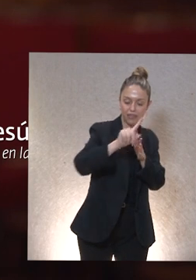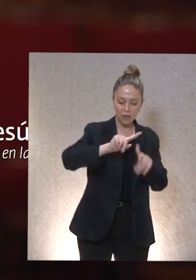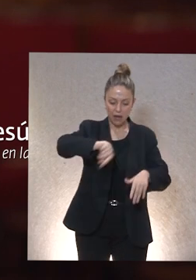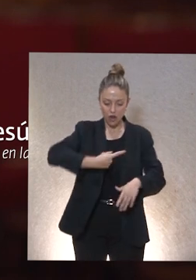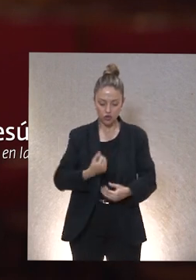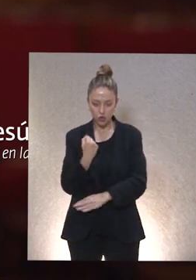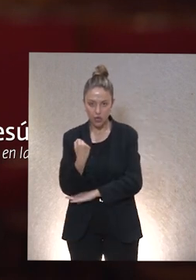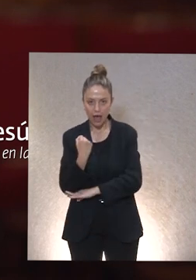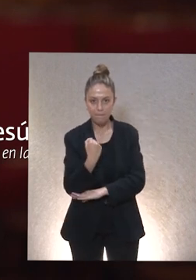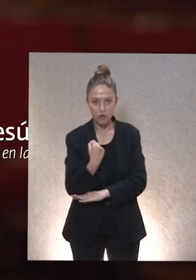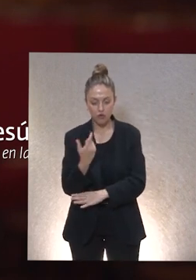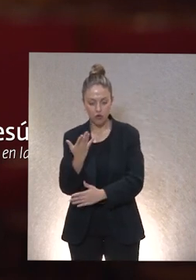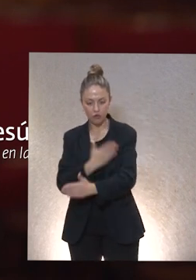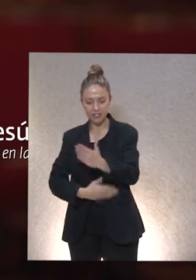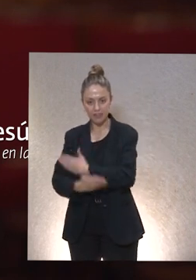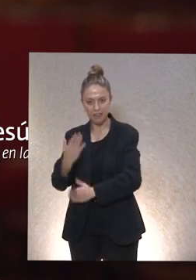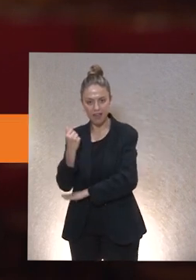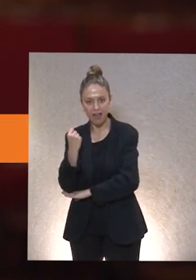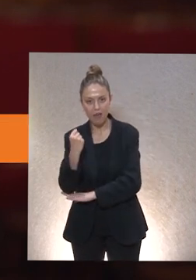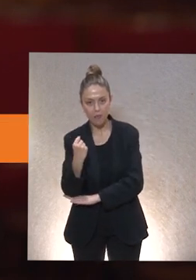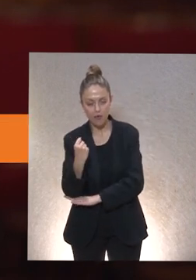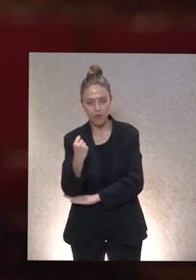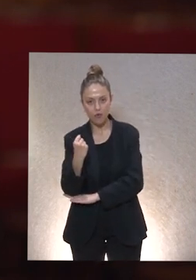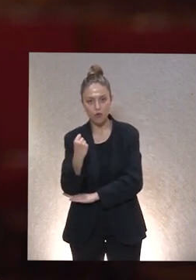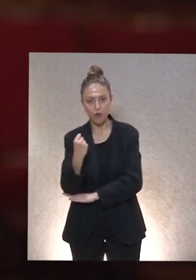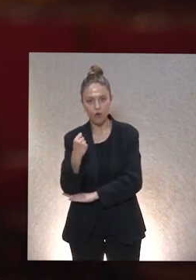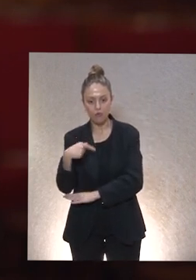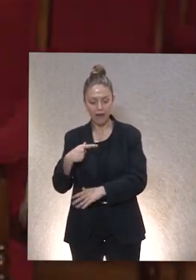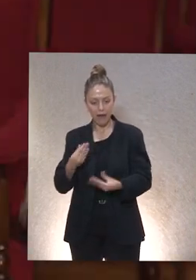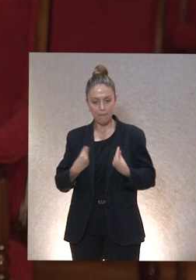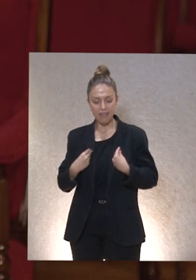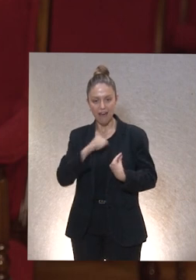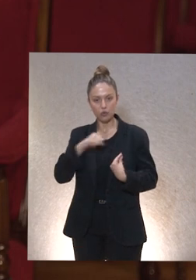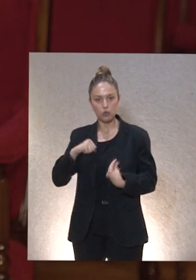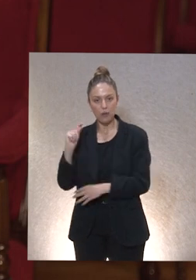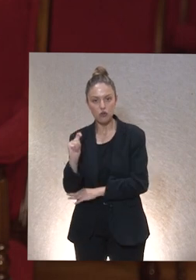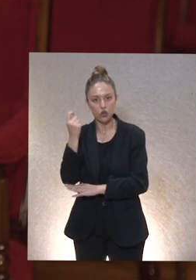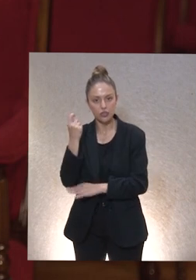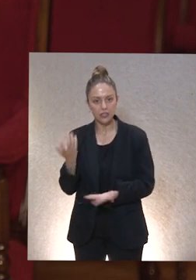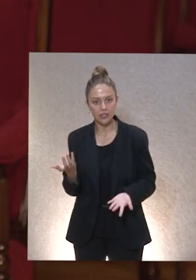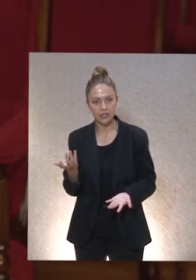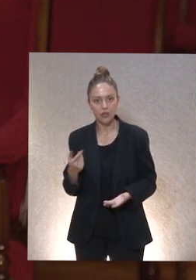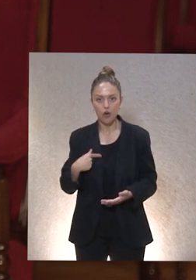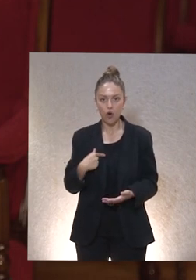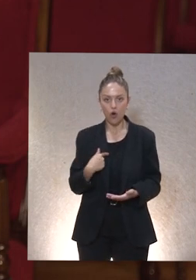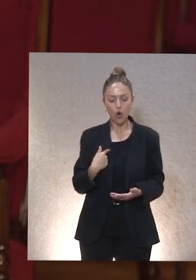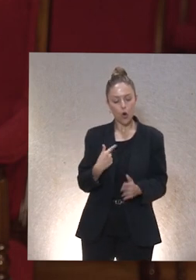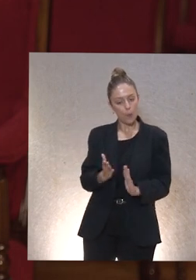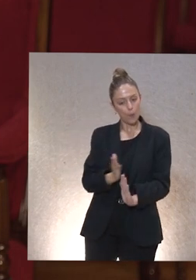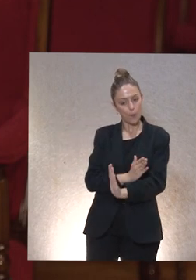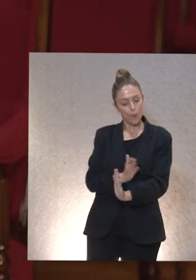a las personas con discapacidad para que puedan tener vidas autónomas? ¿O no? ¿O hay que ser más prudente? ¿No?